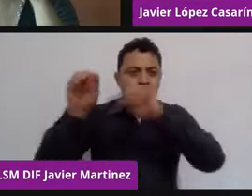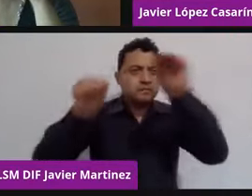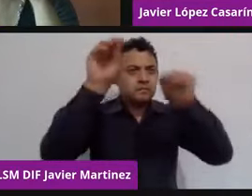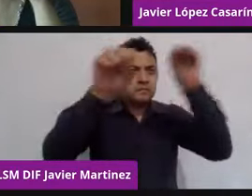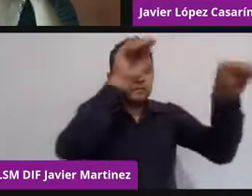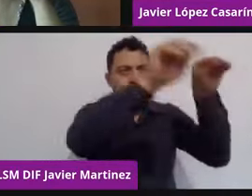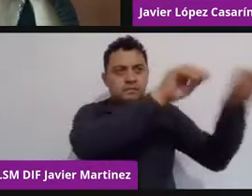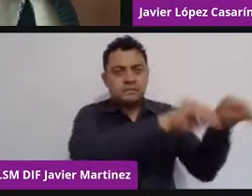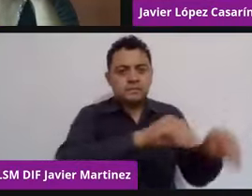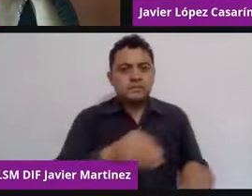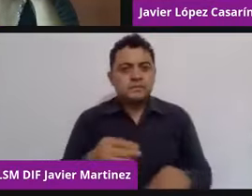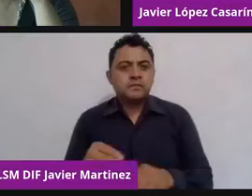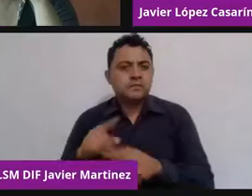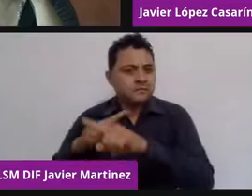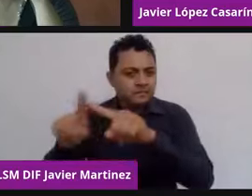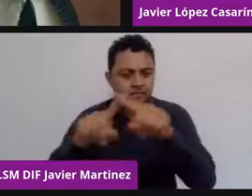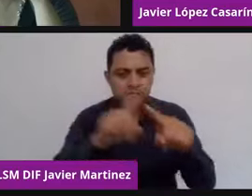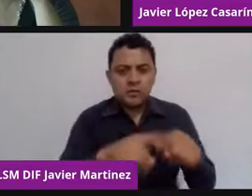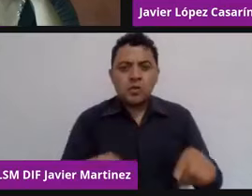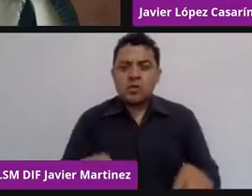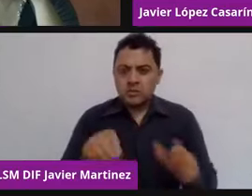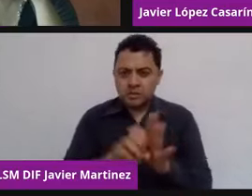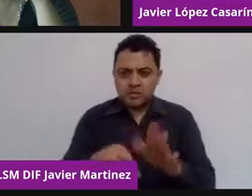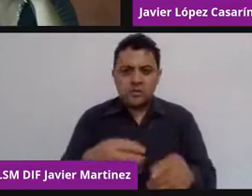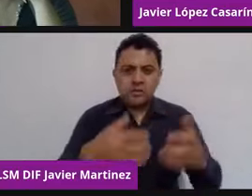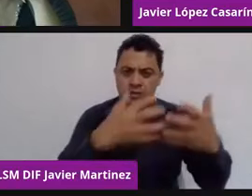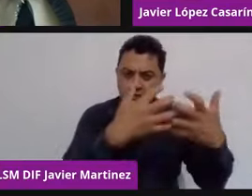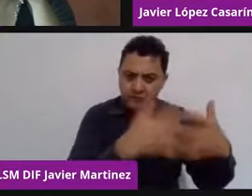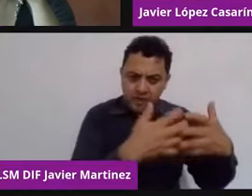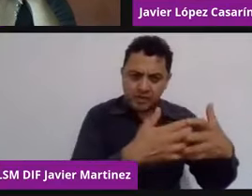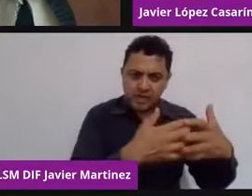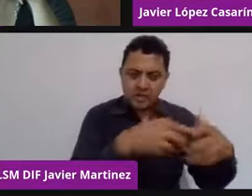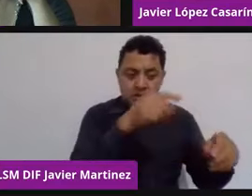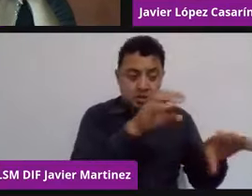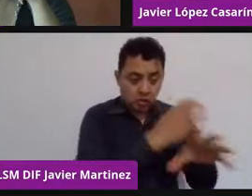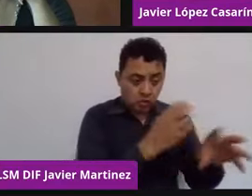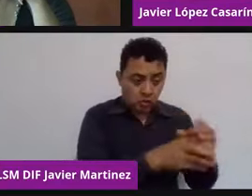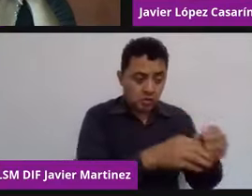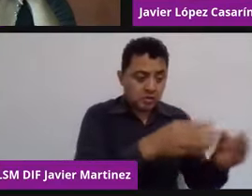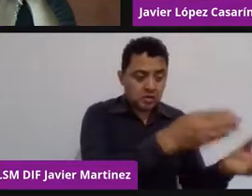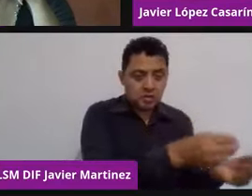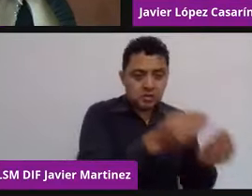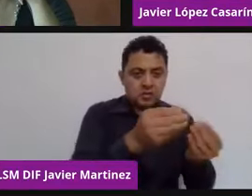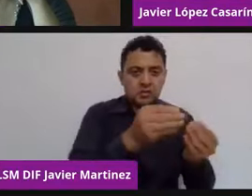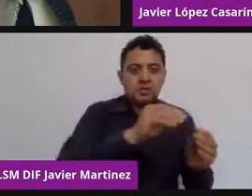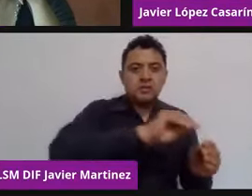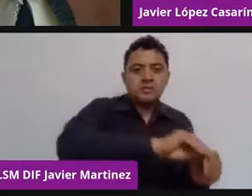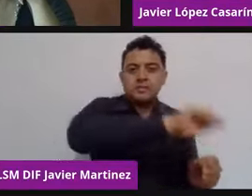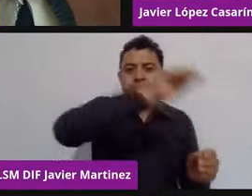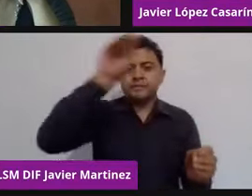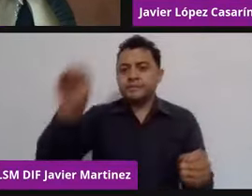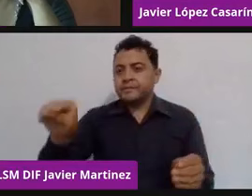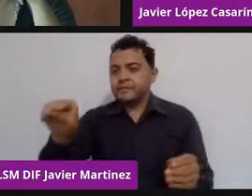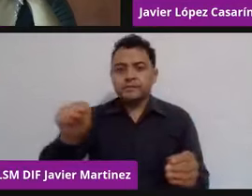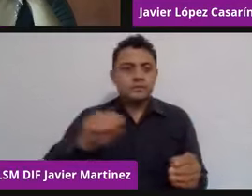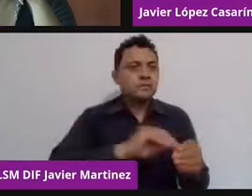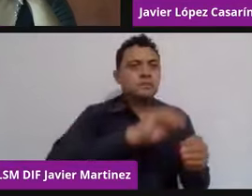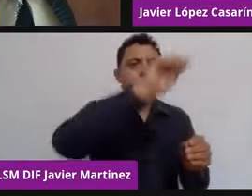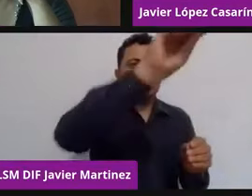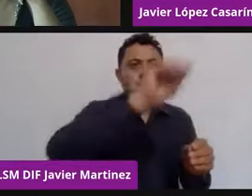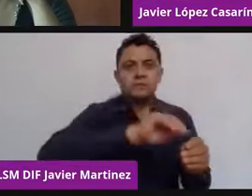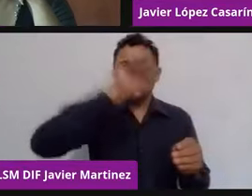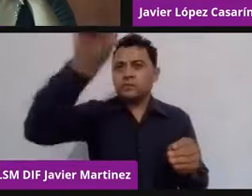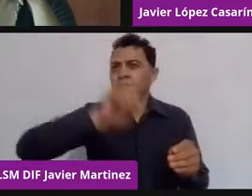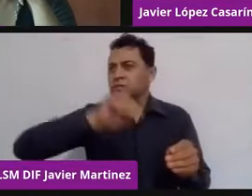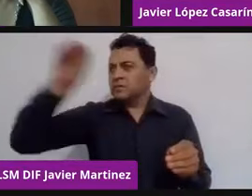si es una fábrica, una fábrica, donde proceso alimentos, pero no solo eso, también, sino lo que sucede hoy, que es ampliamente